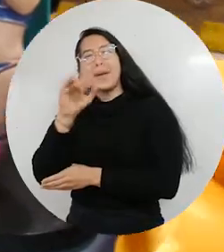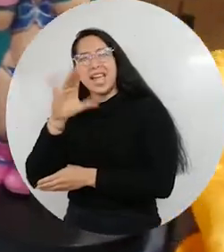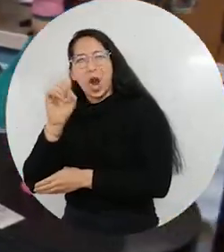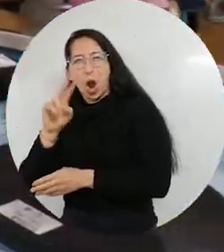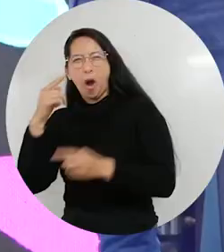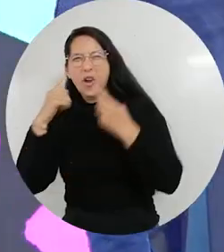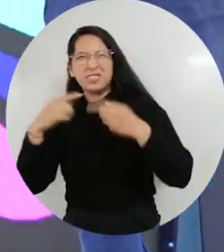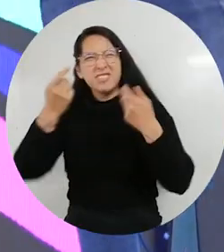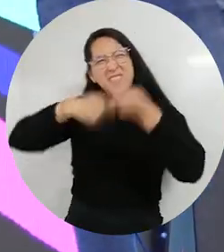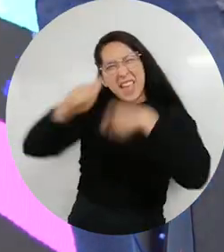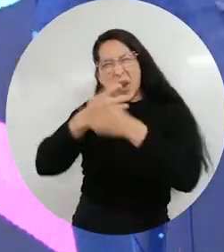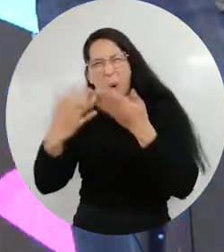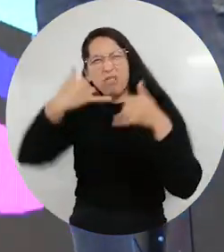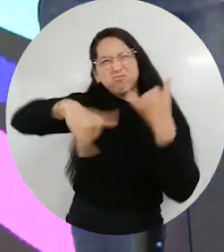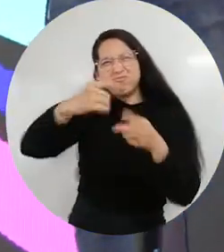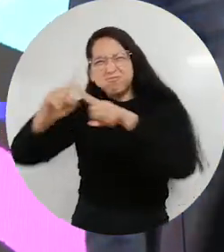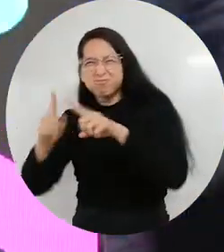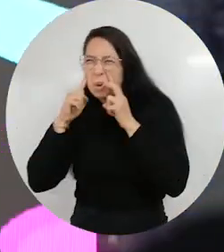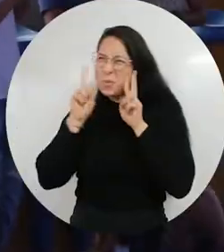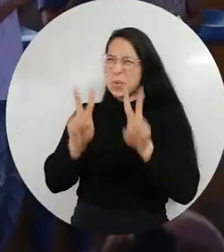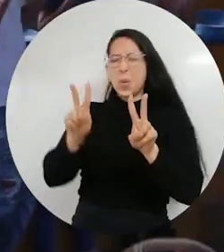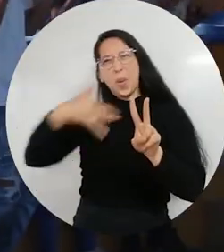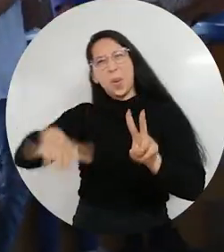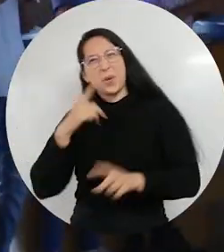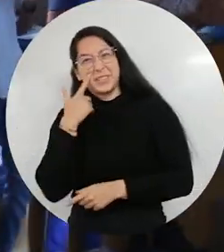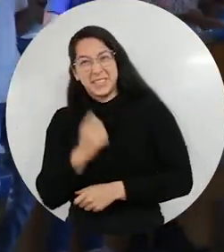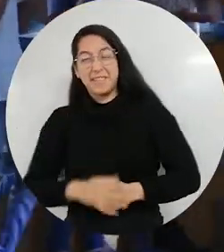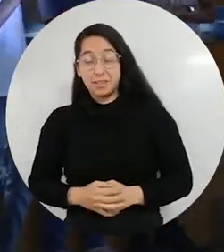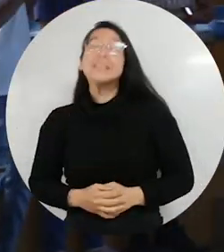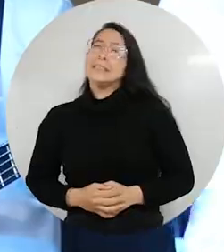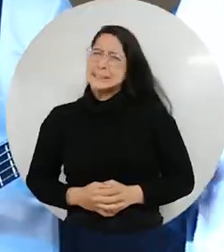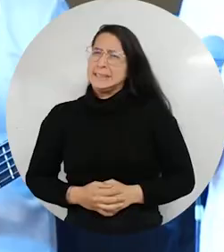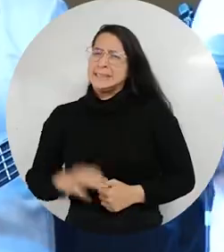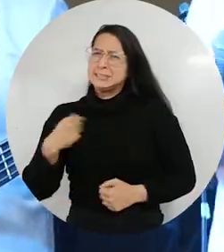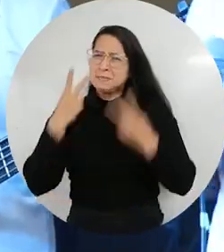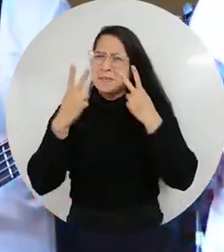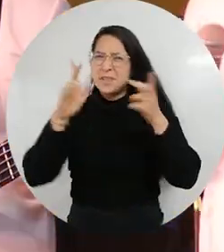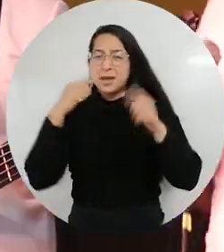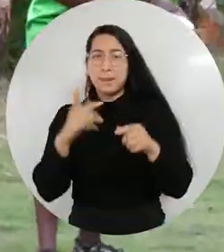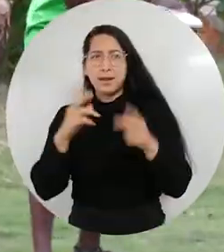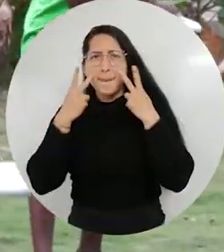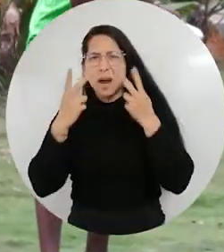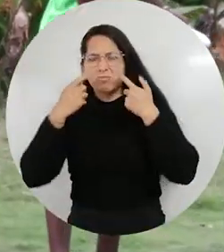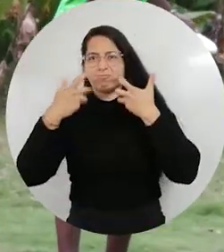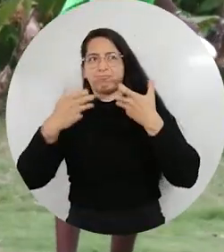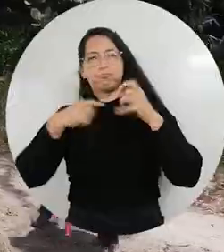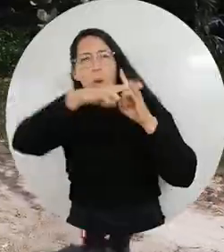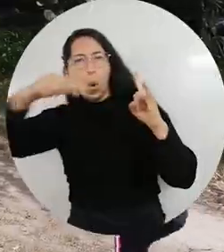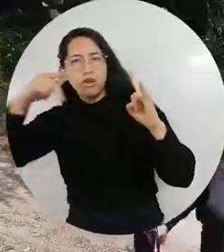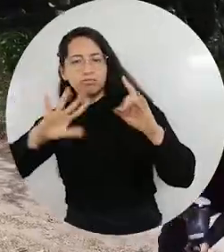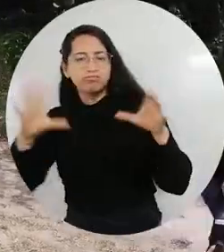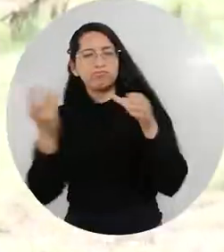la Comic Con. Hubo diversidad cultural y me pareció espectacular. Bajo nuestro lema, que somos una universidad bastante incluyente, entonces